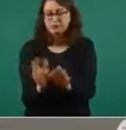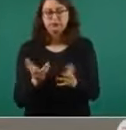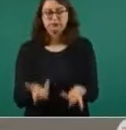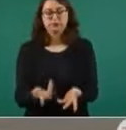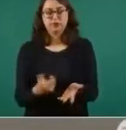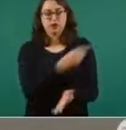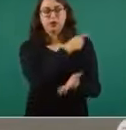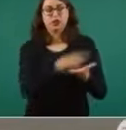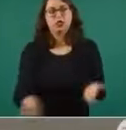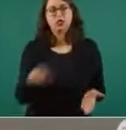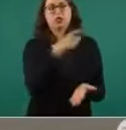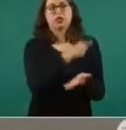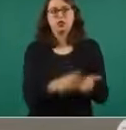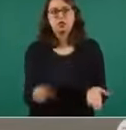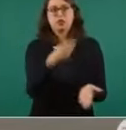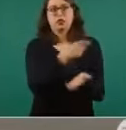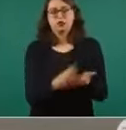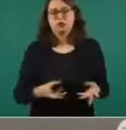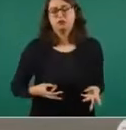consumismo.